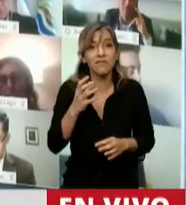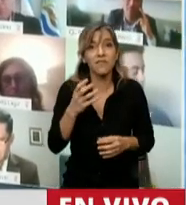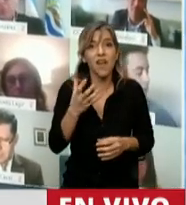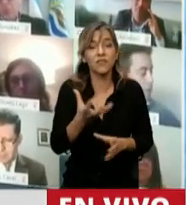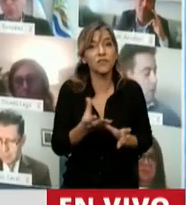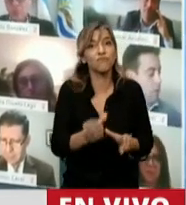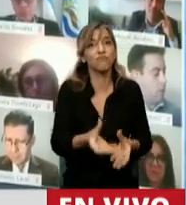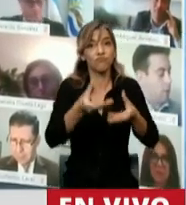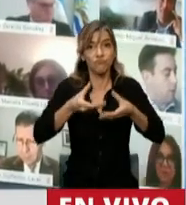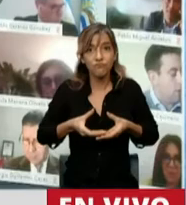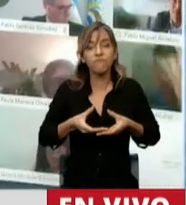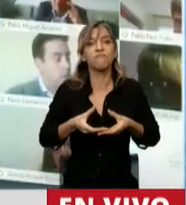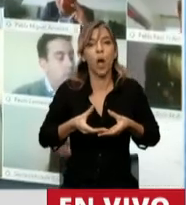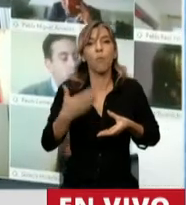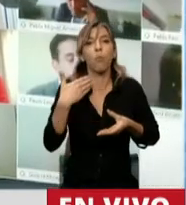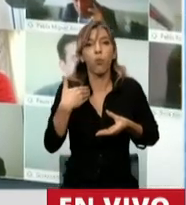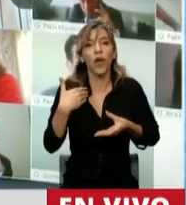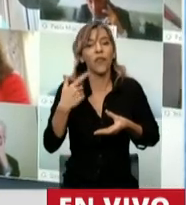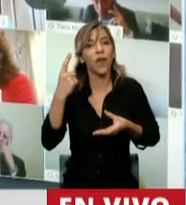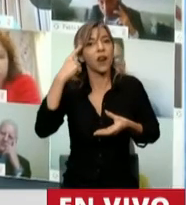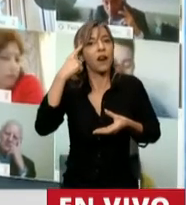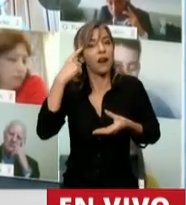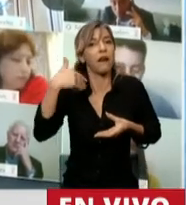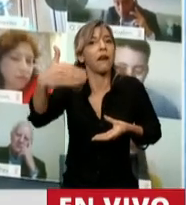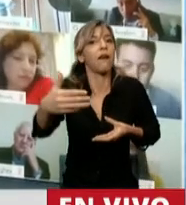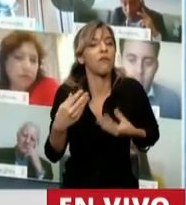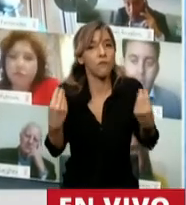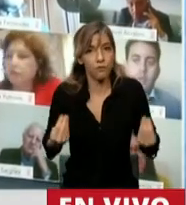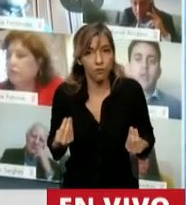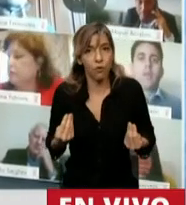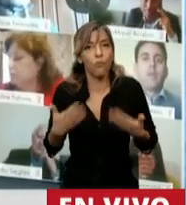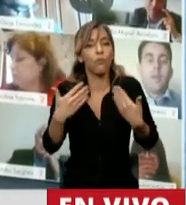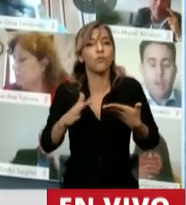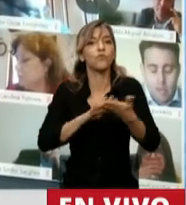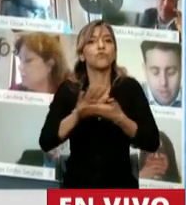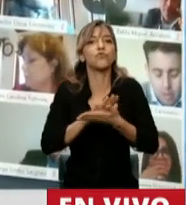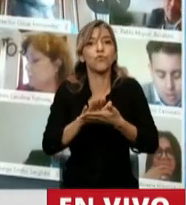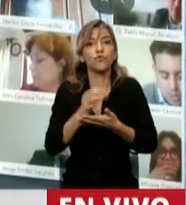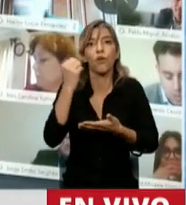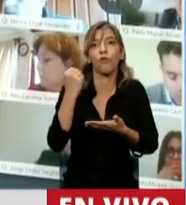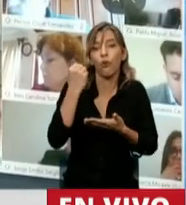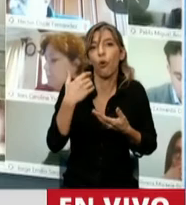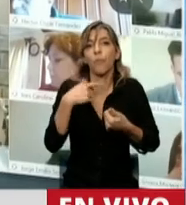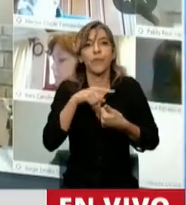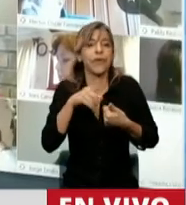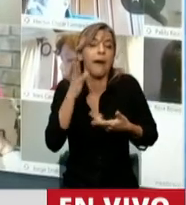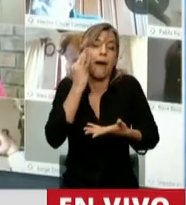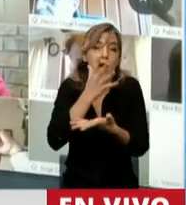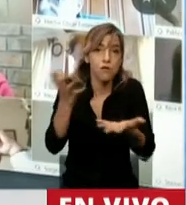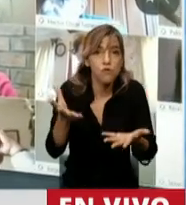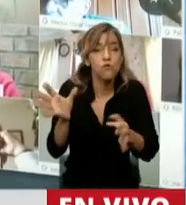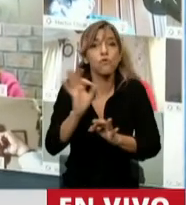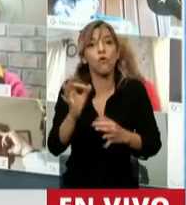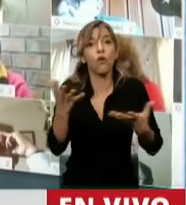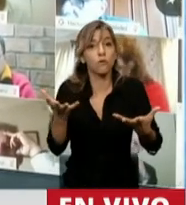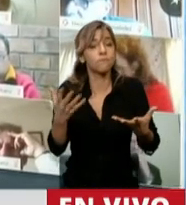títulos y puedan anticipar flujos y solucionar su problema financiero o parte de su problema financiero sin